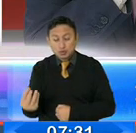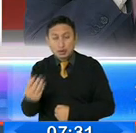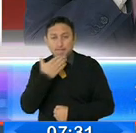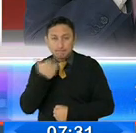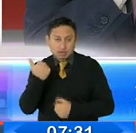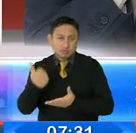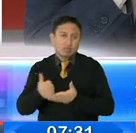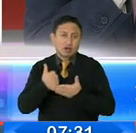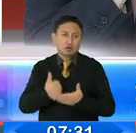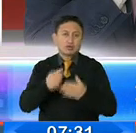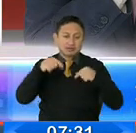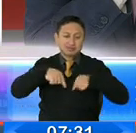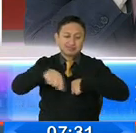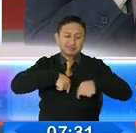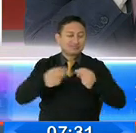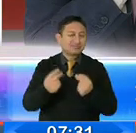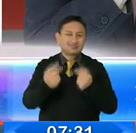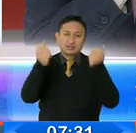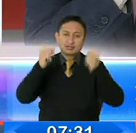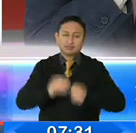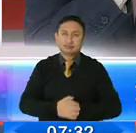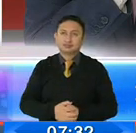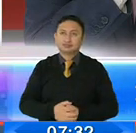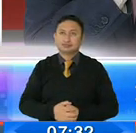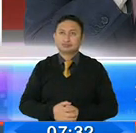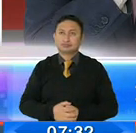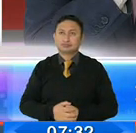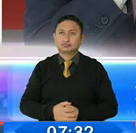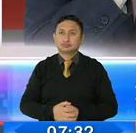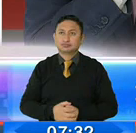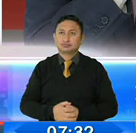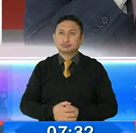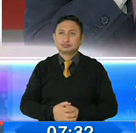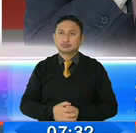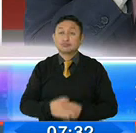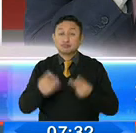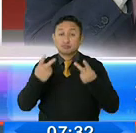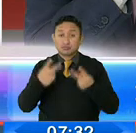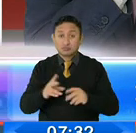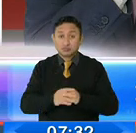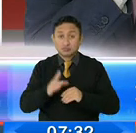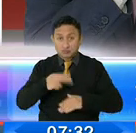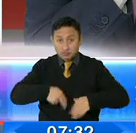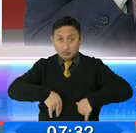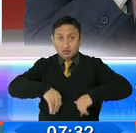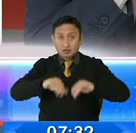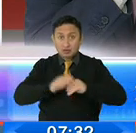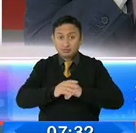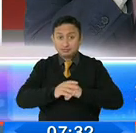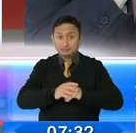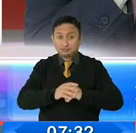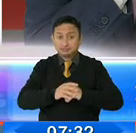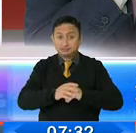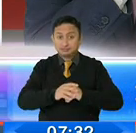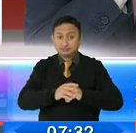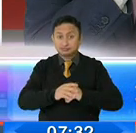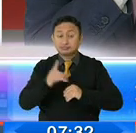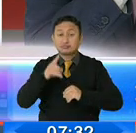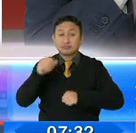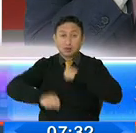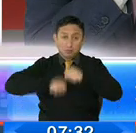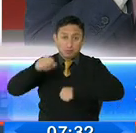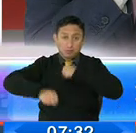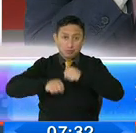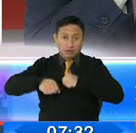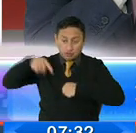ayuda a mejorar la circulación del transporte público. también seguimos activando las ciclovías,